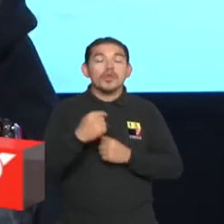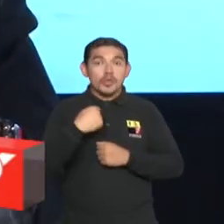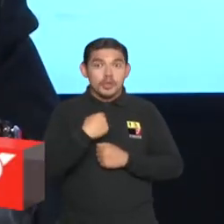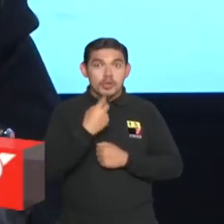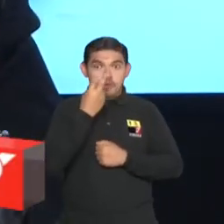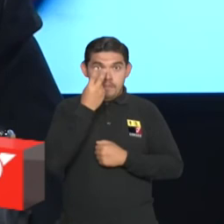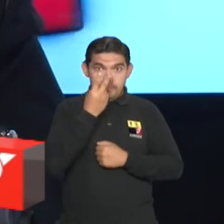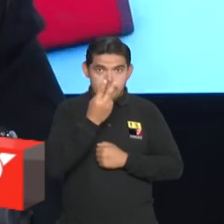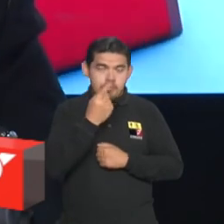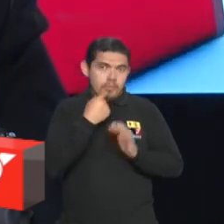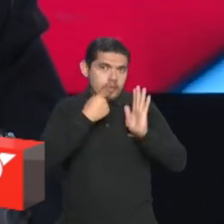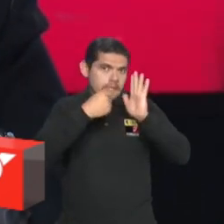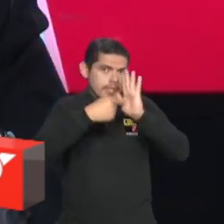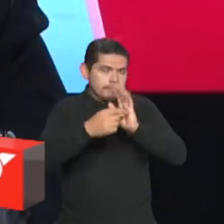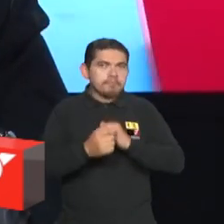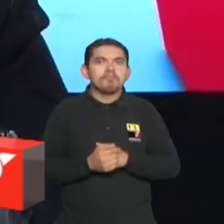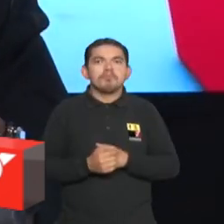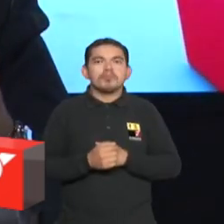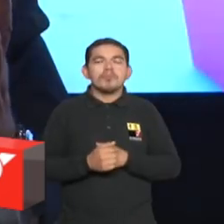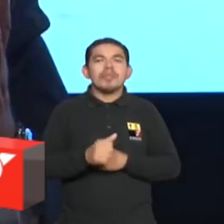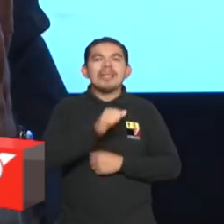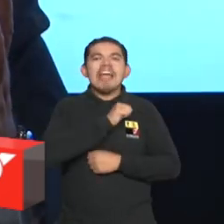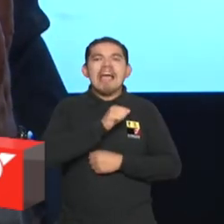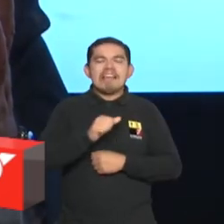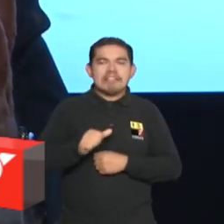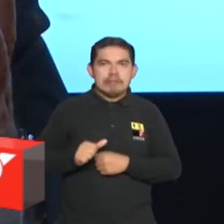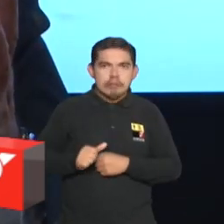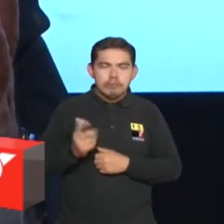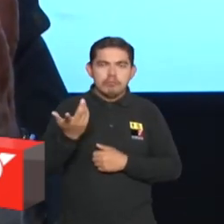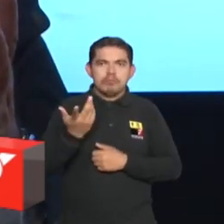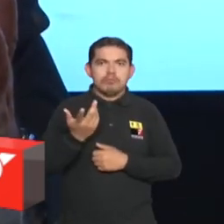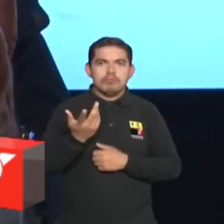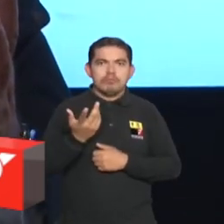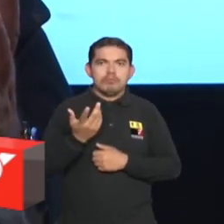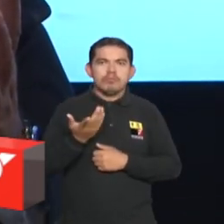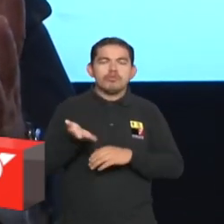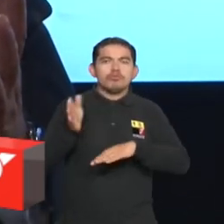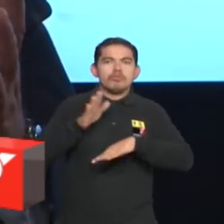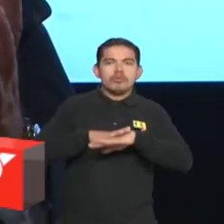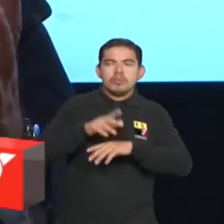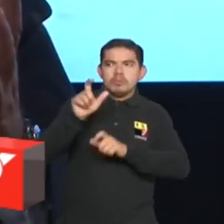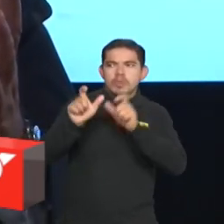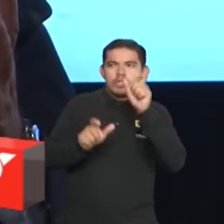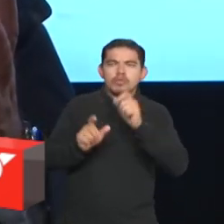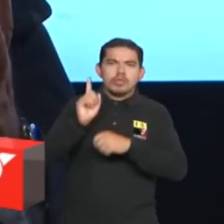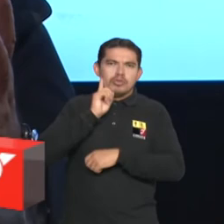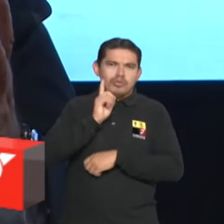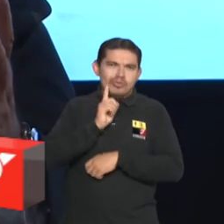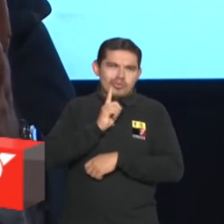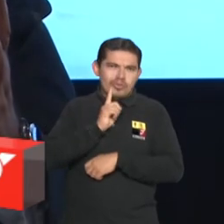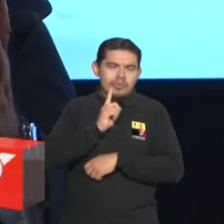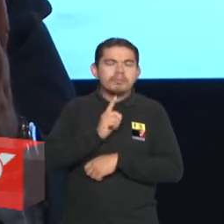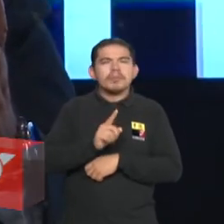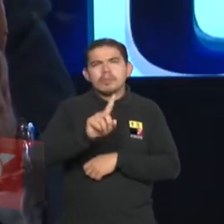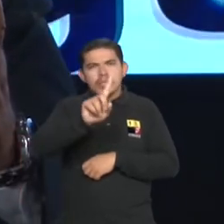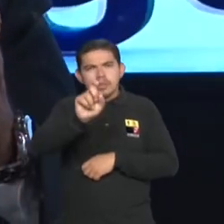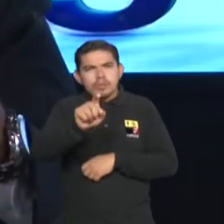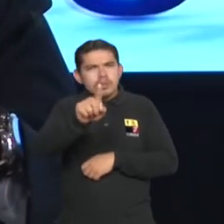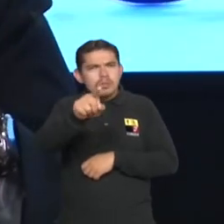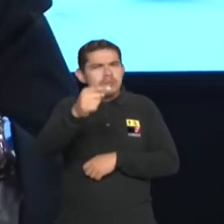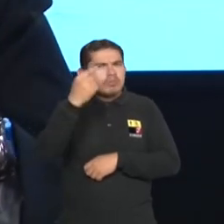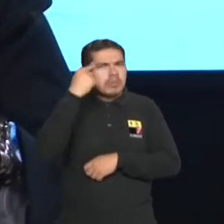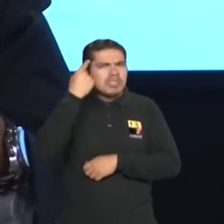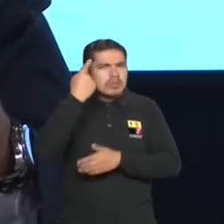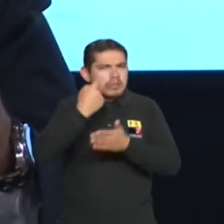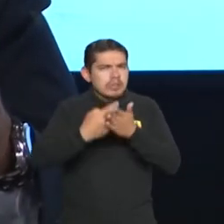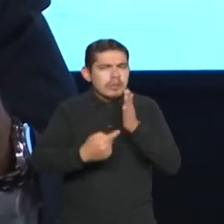una actitud directamente que está vinculada hacia el estudio de las personas sordas, ¿cuál crees tú que dentro